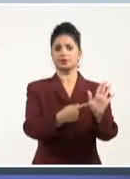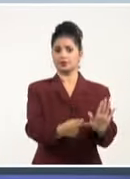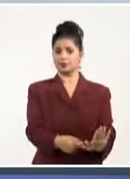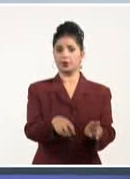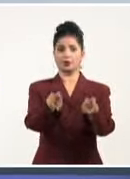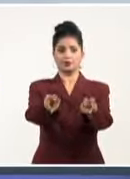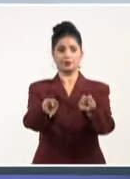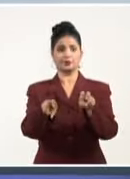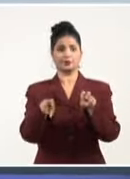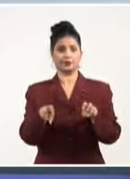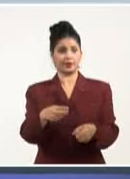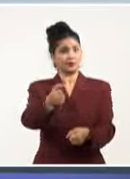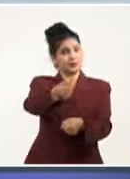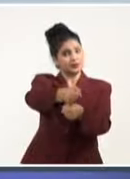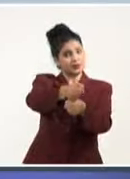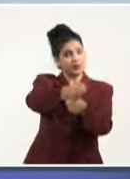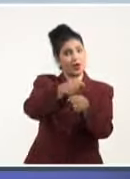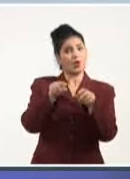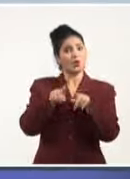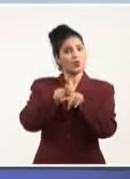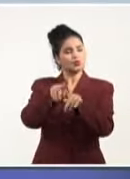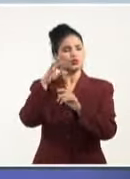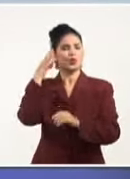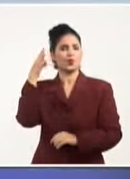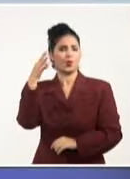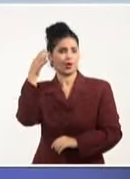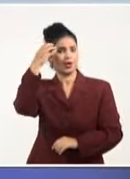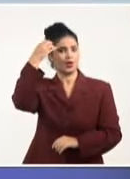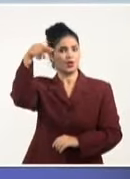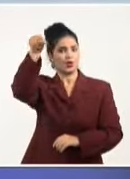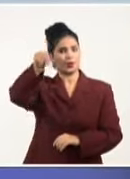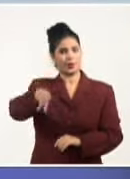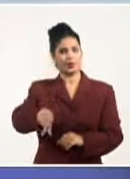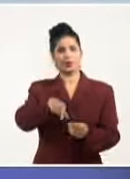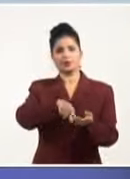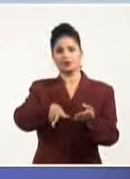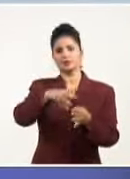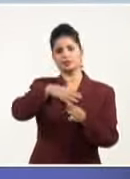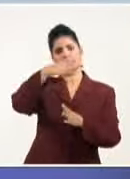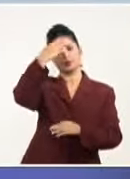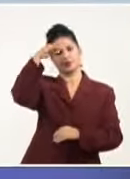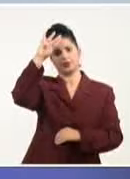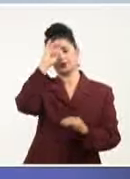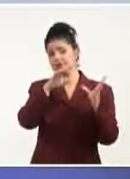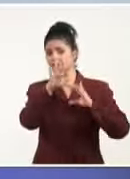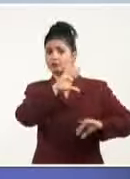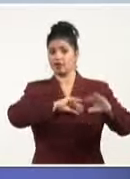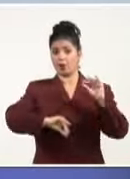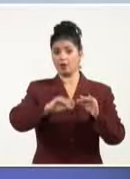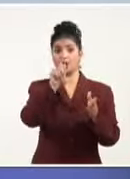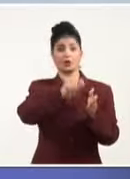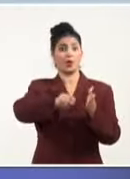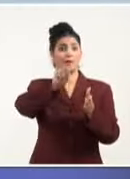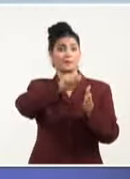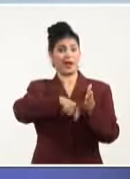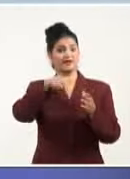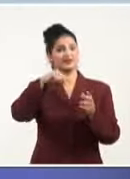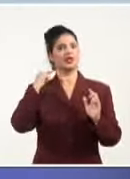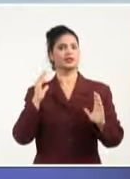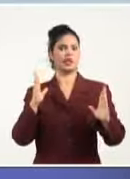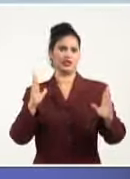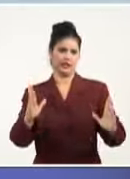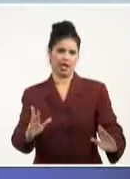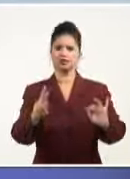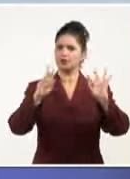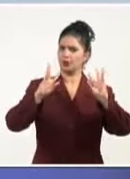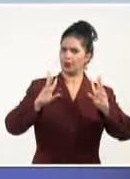cuenta de la gestión de Beatriz Johnson Urrutia, gobernadora de Santiago de Cuba, correspondiente al año dos mil veintitrés. El cumplimiento de